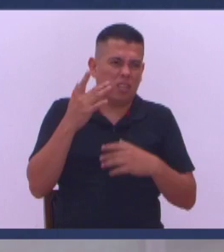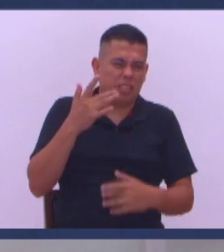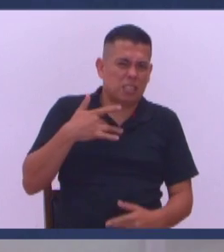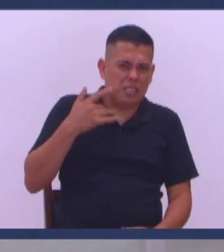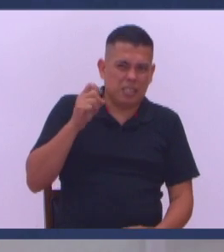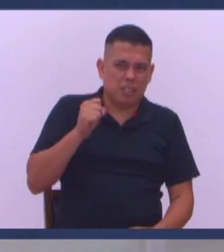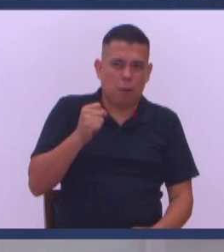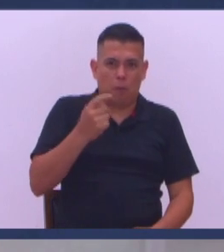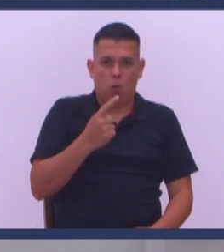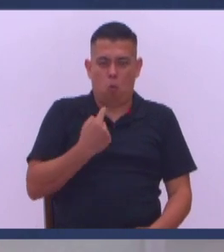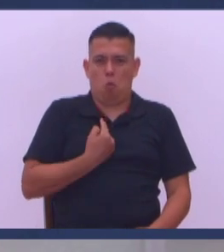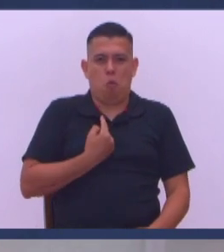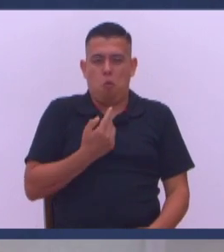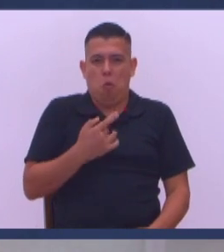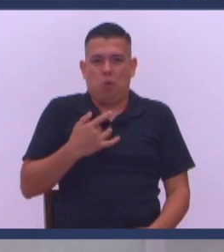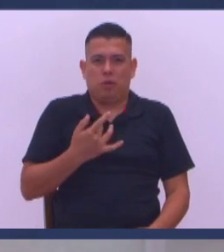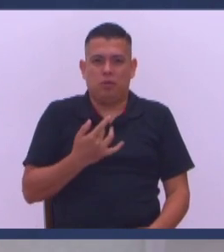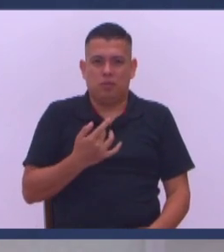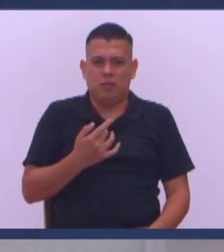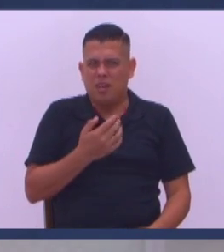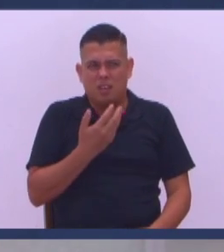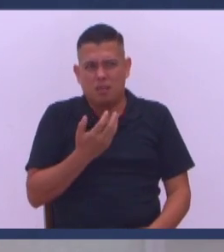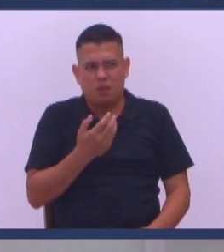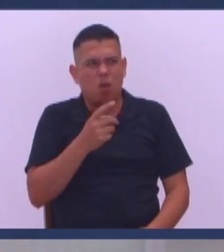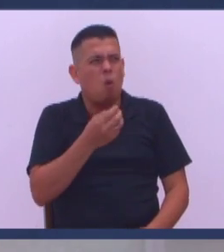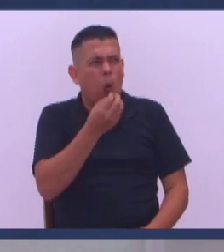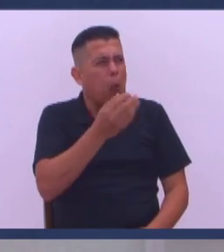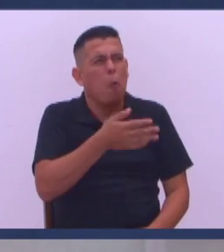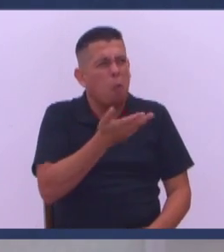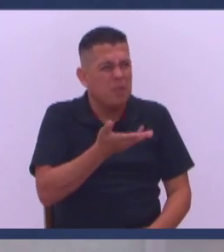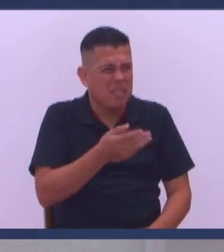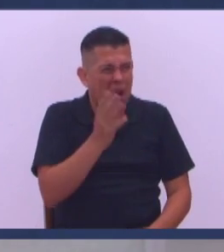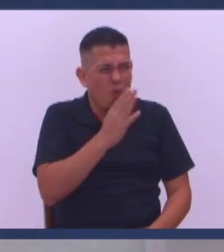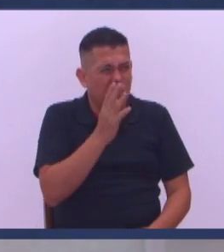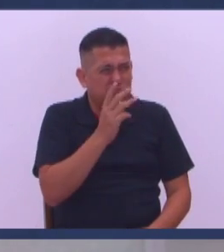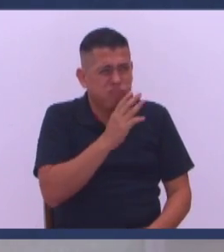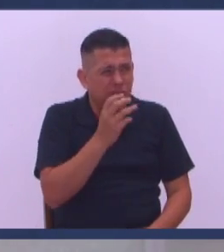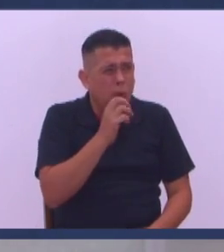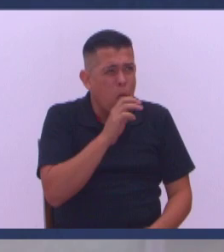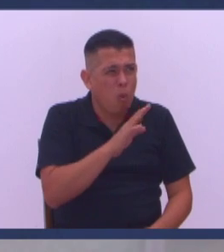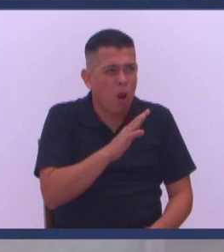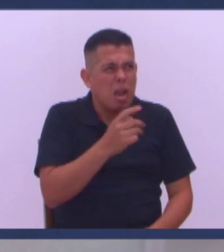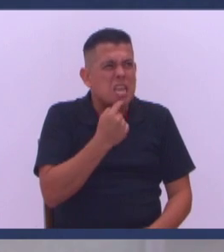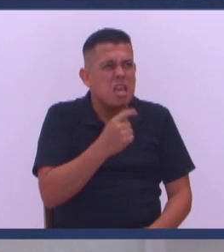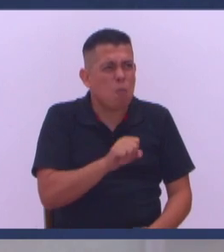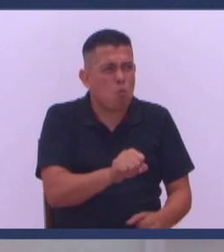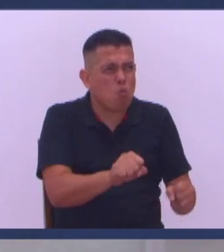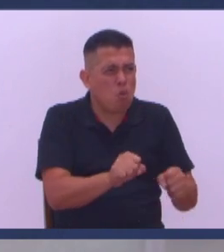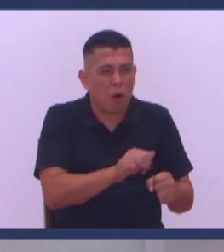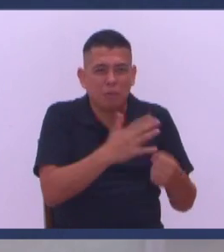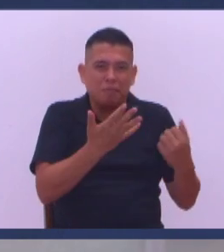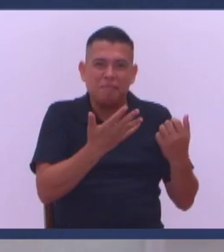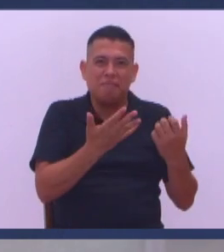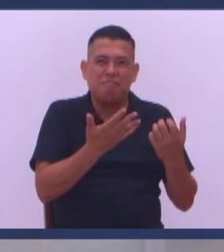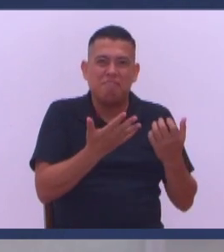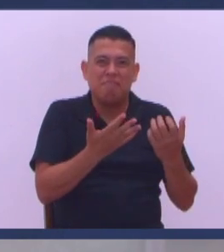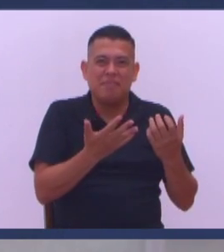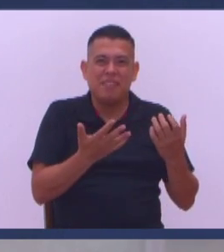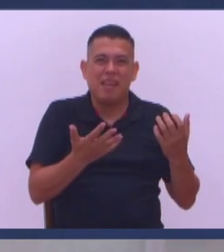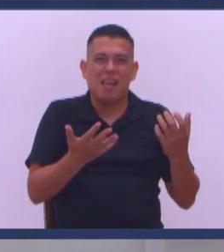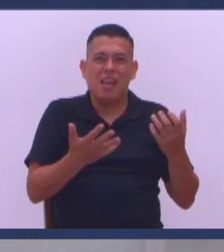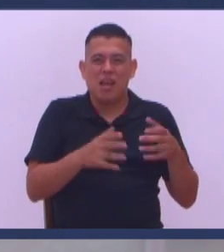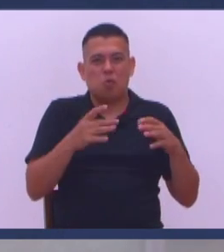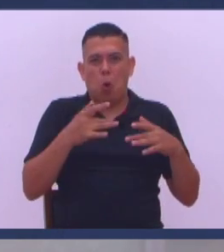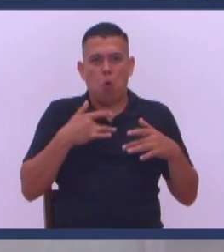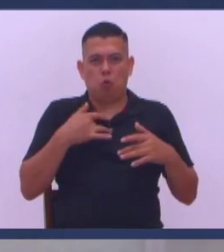Todos lo notan Hijo Ich ¿Qué pasó? ¿Qué comiste? ¿Quién se murió? Amén Todos lo sientes Pero usted no lo siente